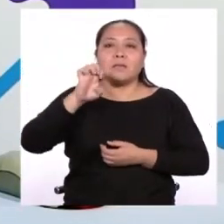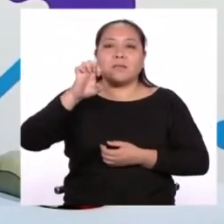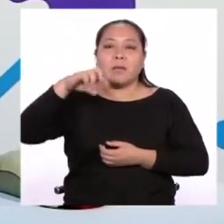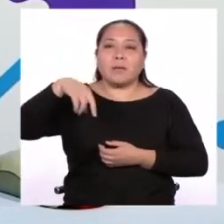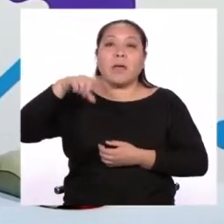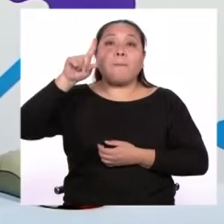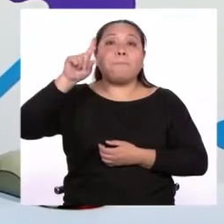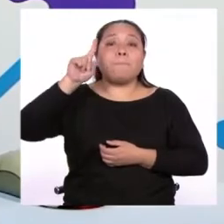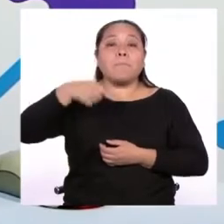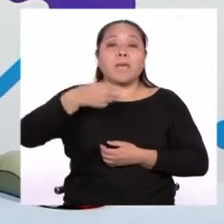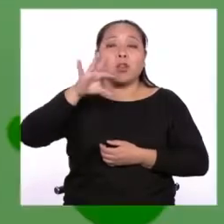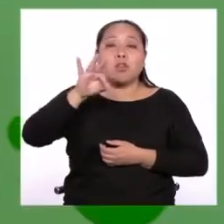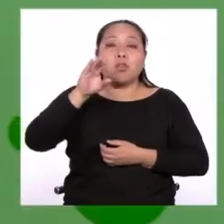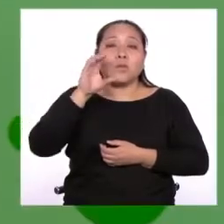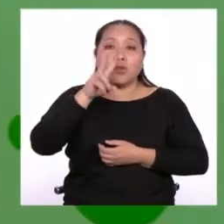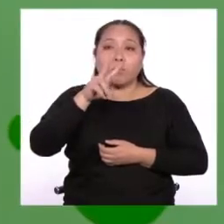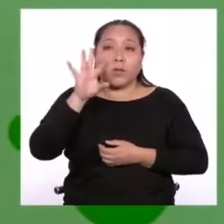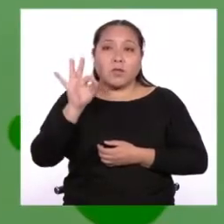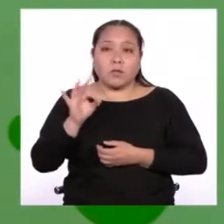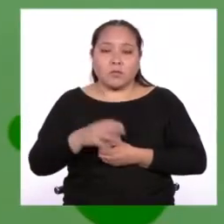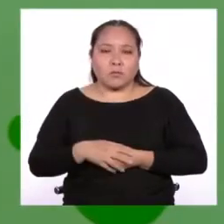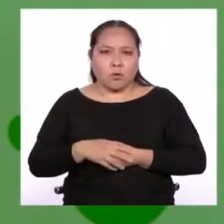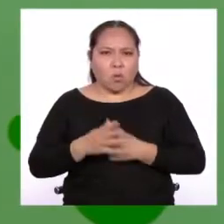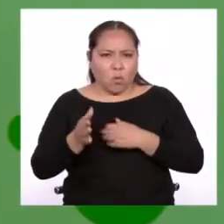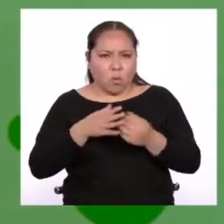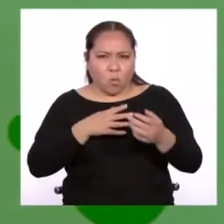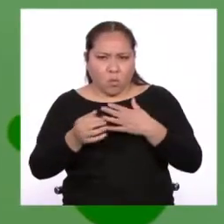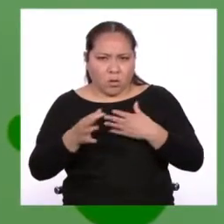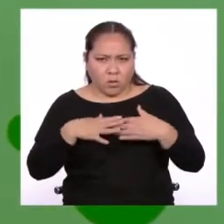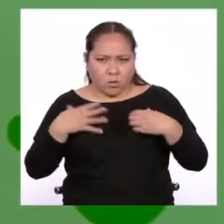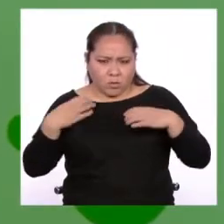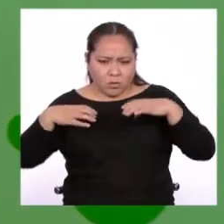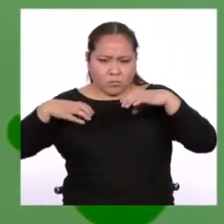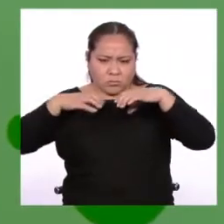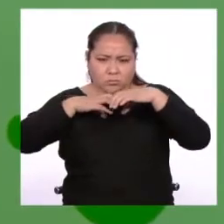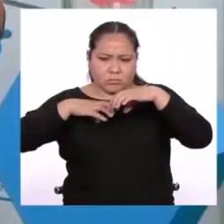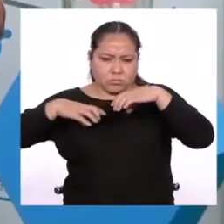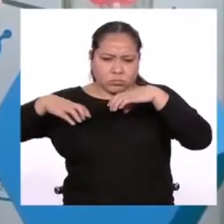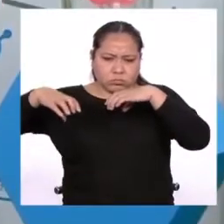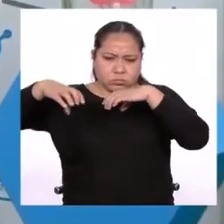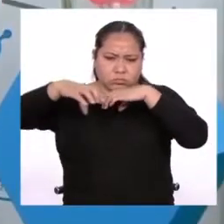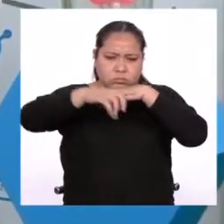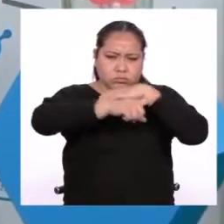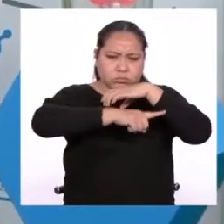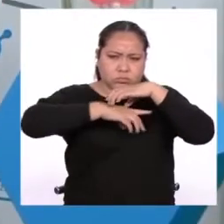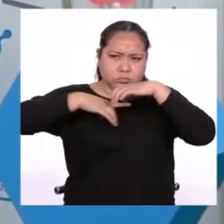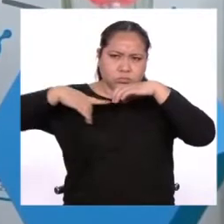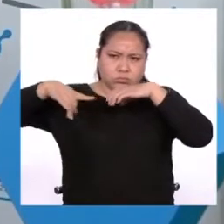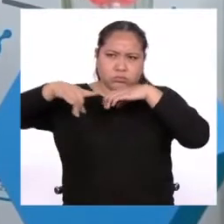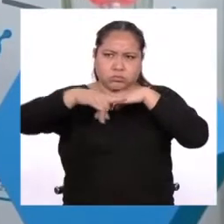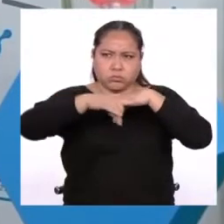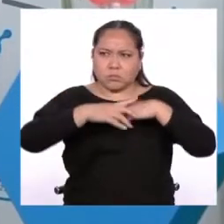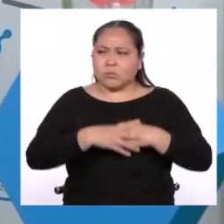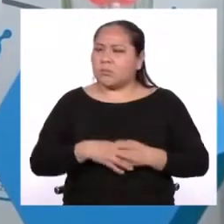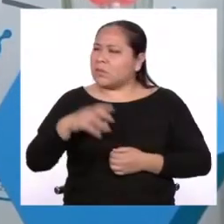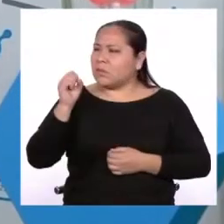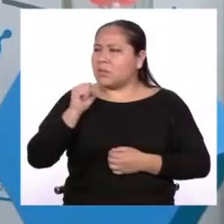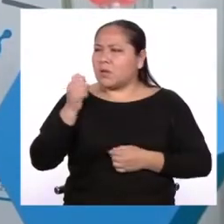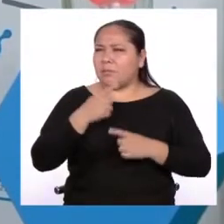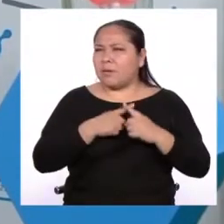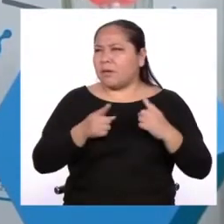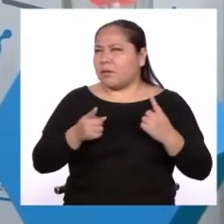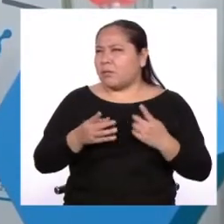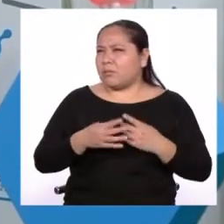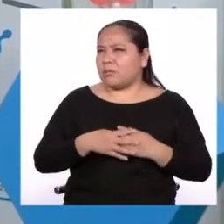en 1929. ¿Y cualquiera puede hacer una circunnavegación? Sí, pero creo que como mínimo